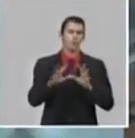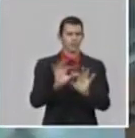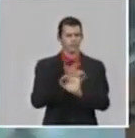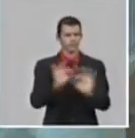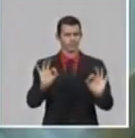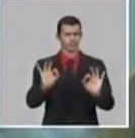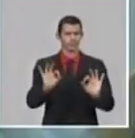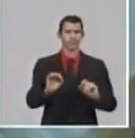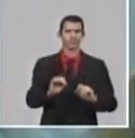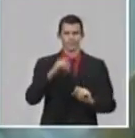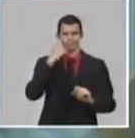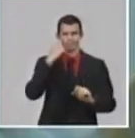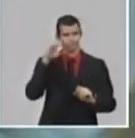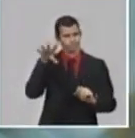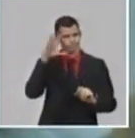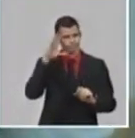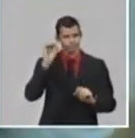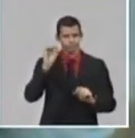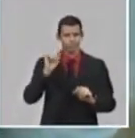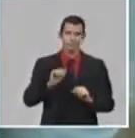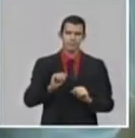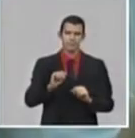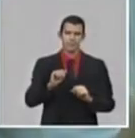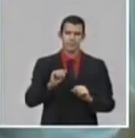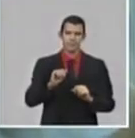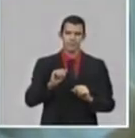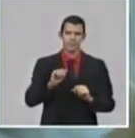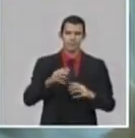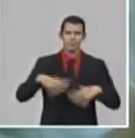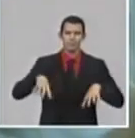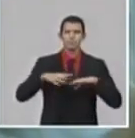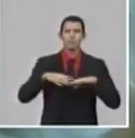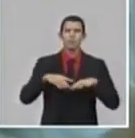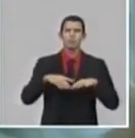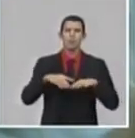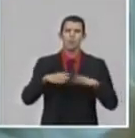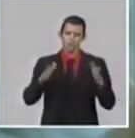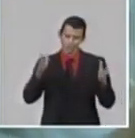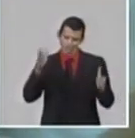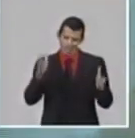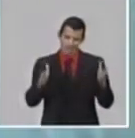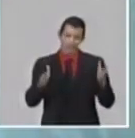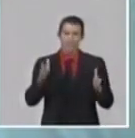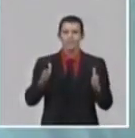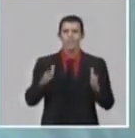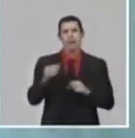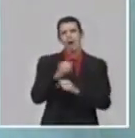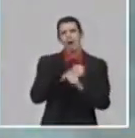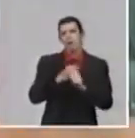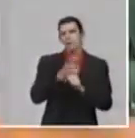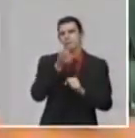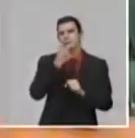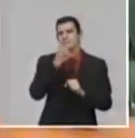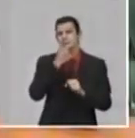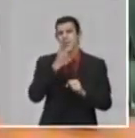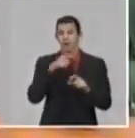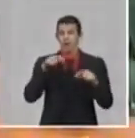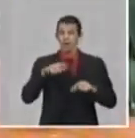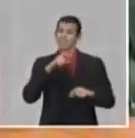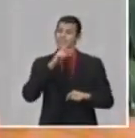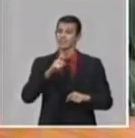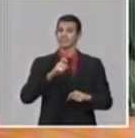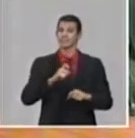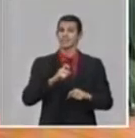muy difícil. Porque esto es una situación en que el médico está frente a un paciente que está en estado crítico